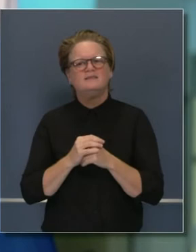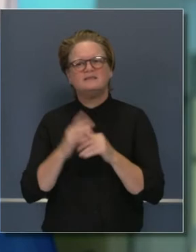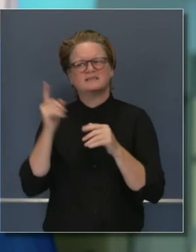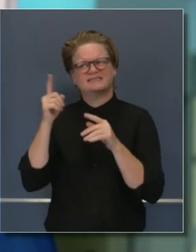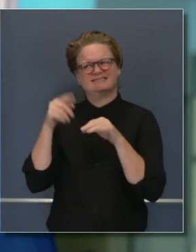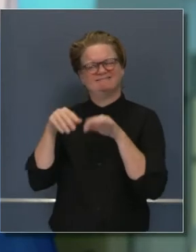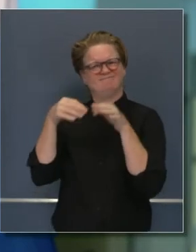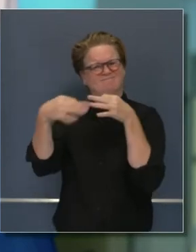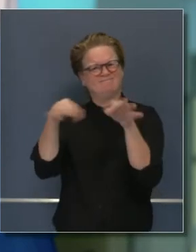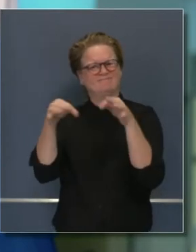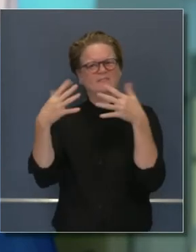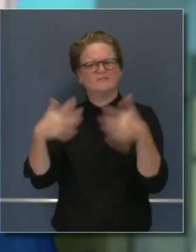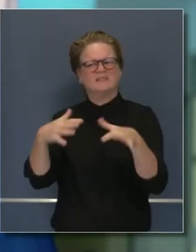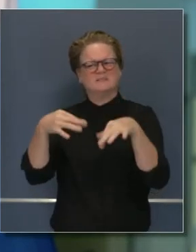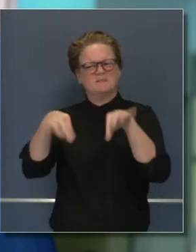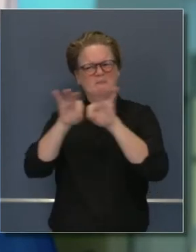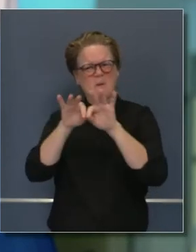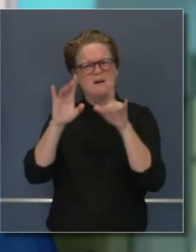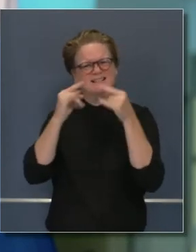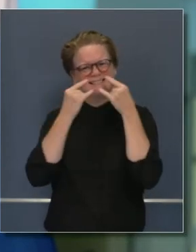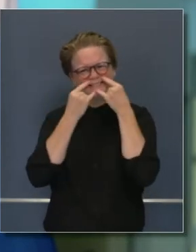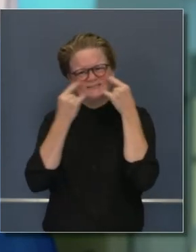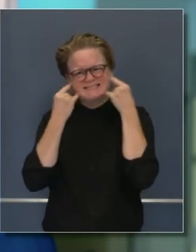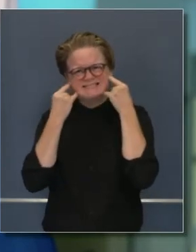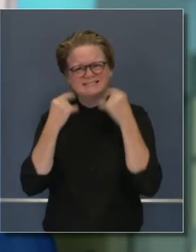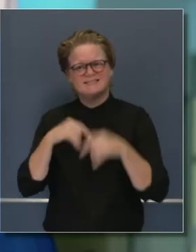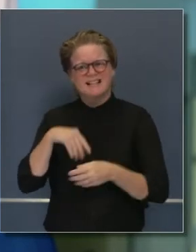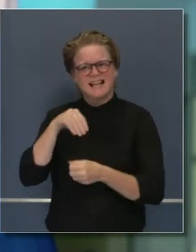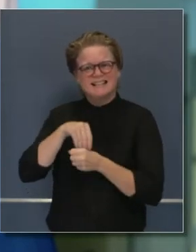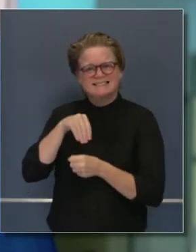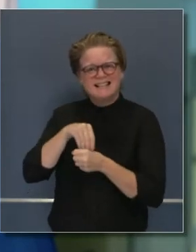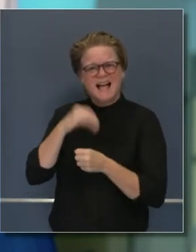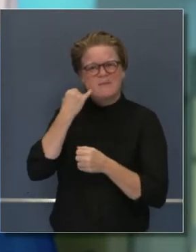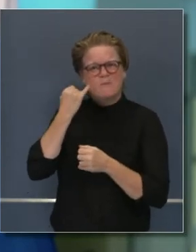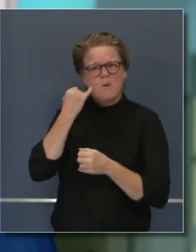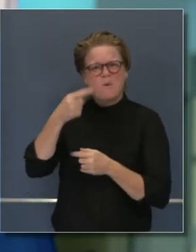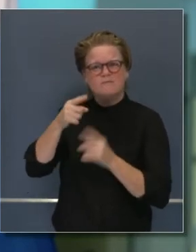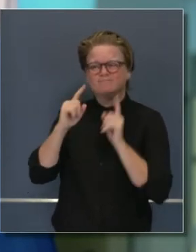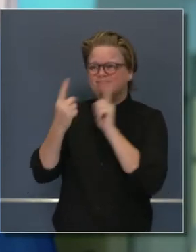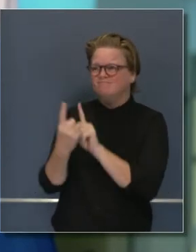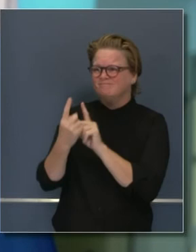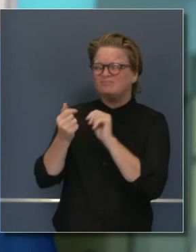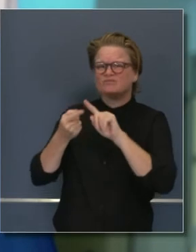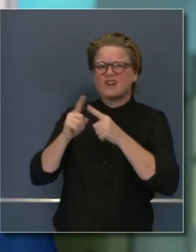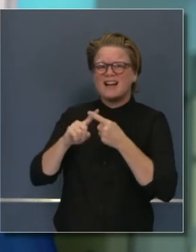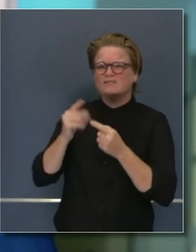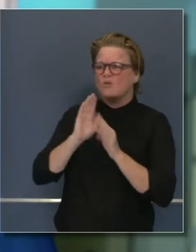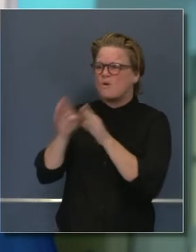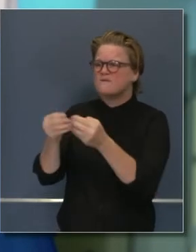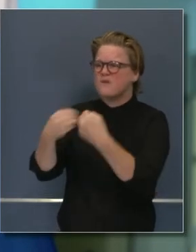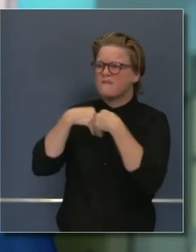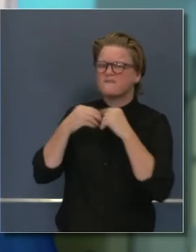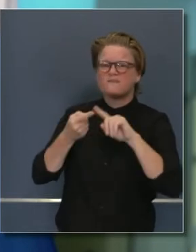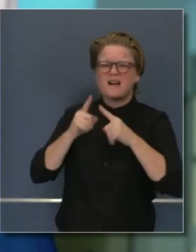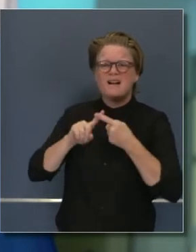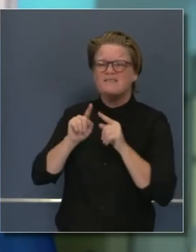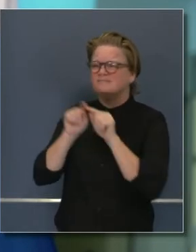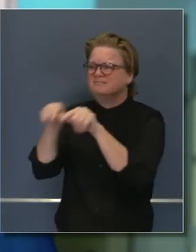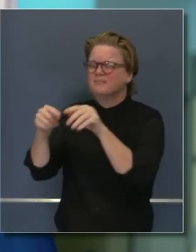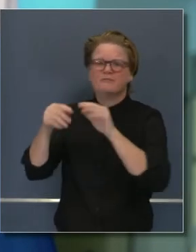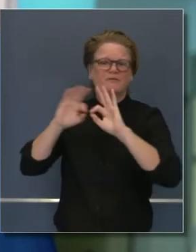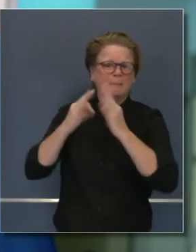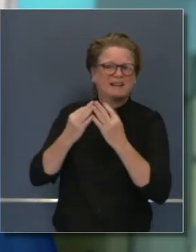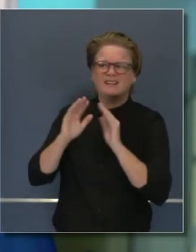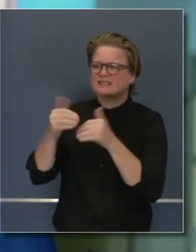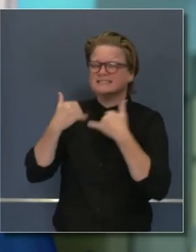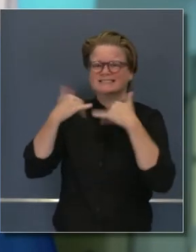comentarios sobre las actividades en interiores, la importancia de usar mascarillas, si personas fuera de su hogar son